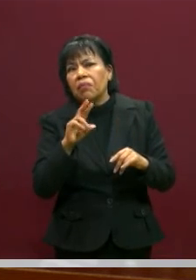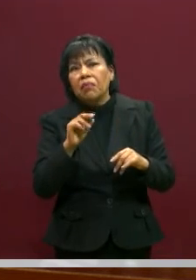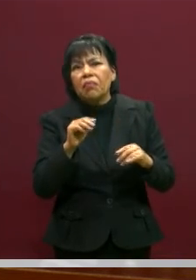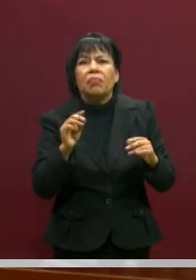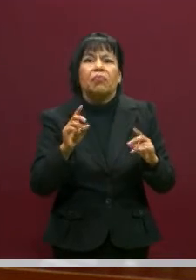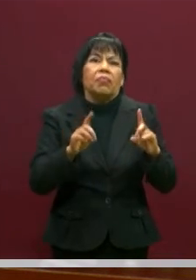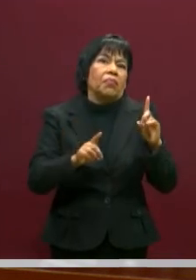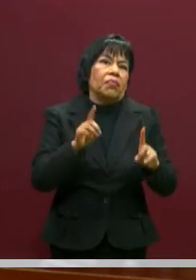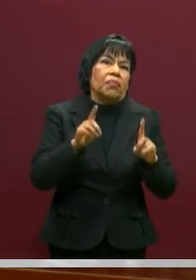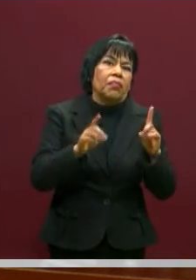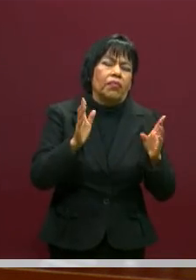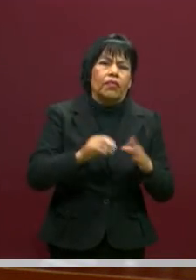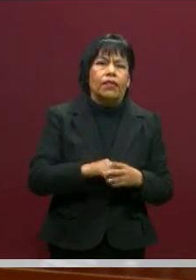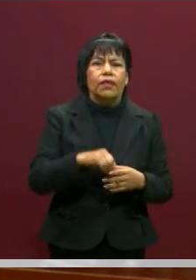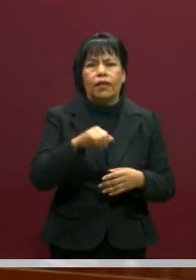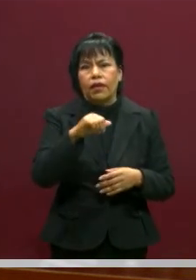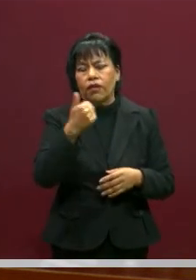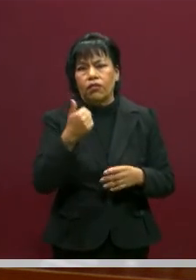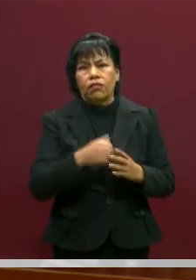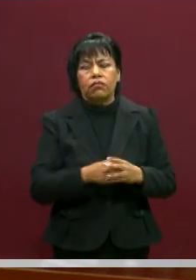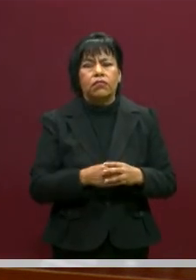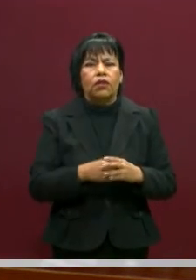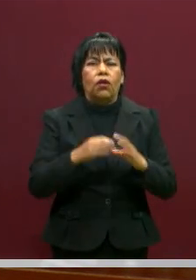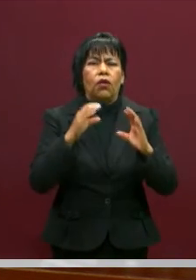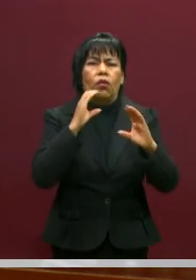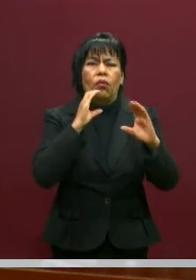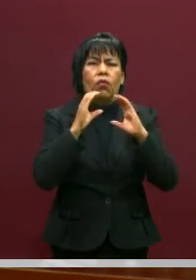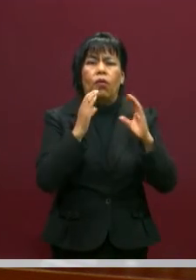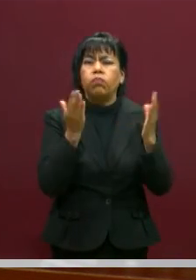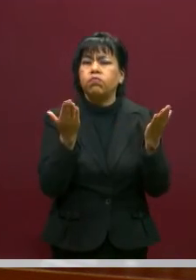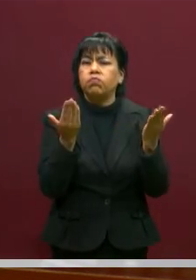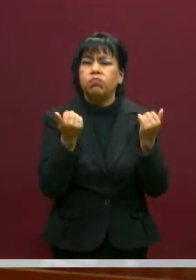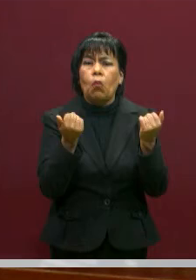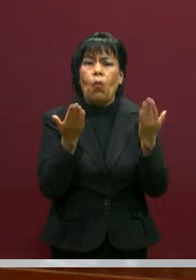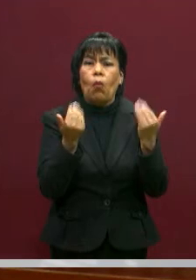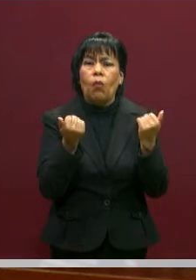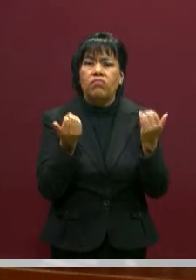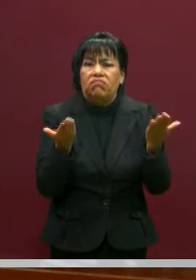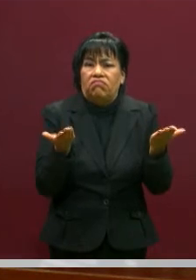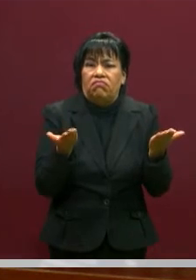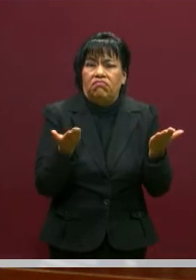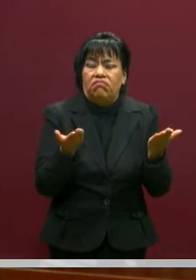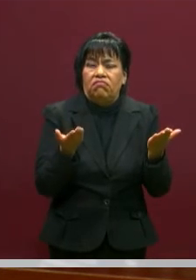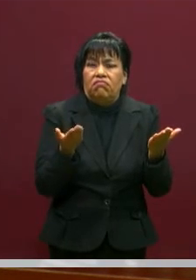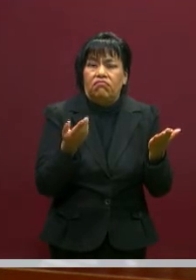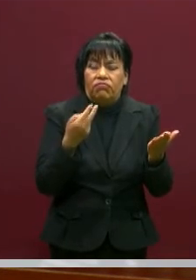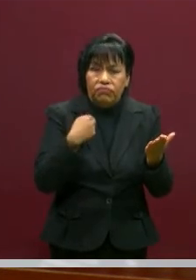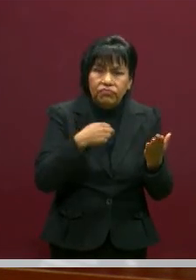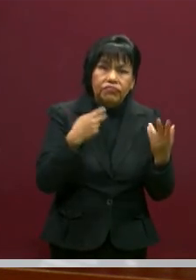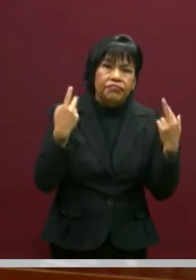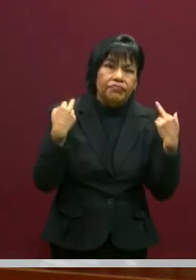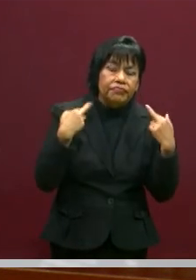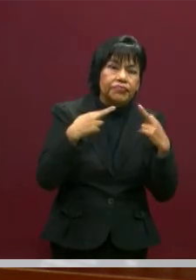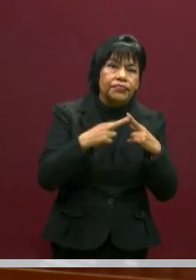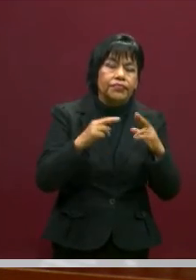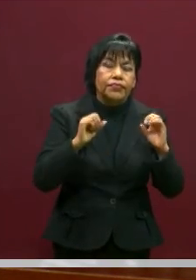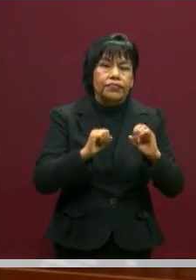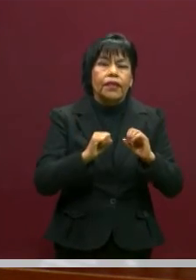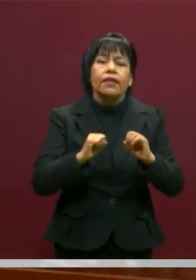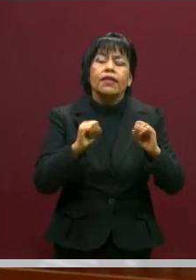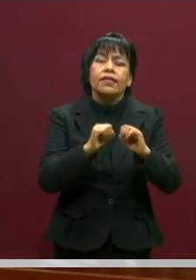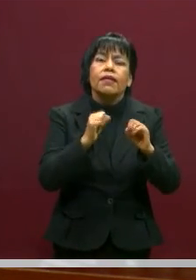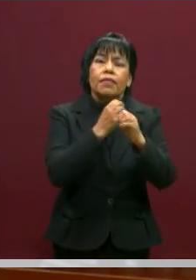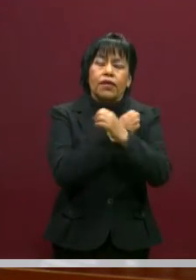Y hay otros que hay una comunicación nula. Entonces, como maestros y como sistema educativo,